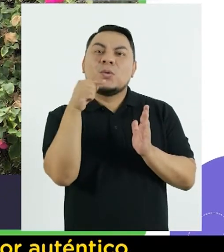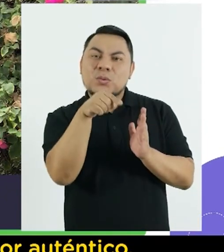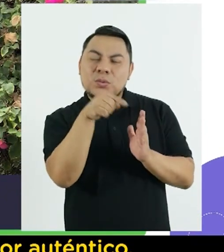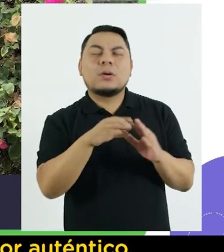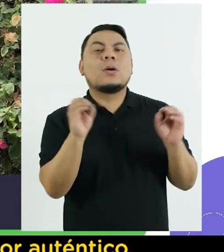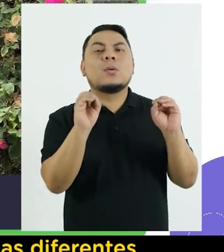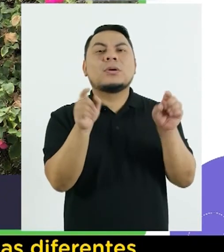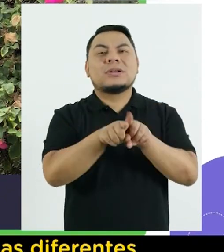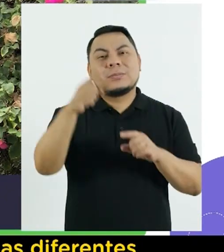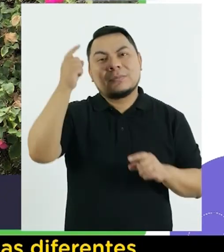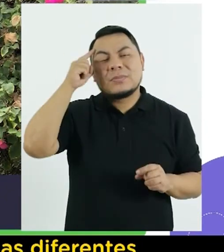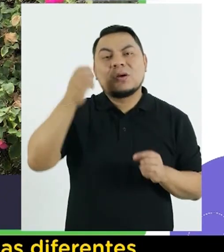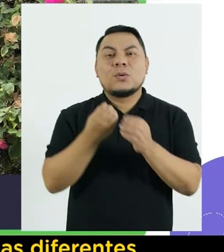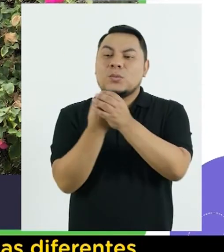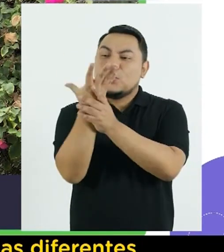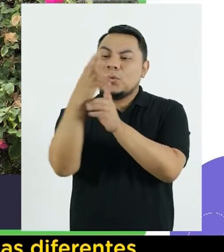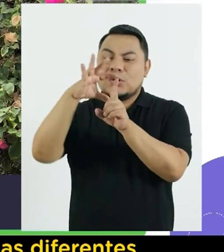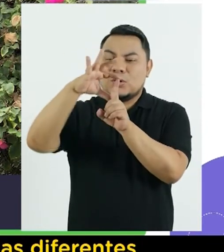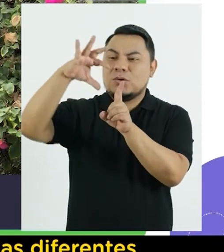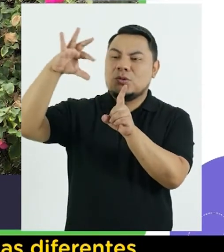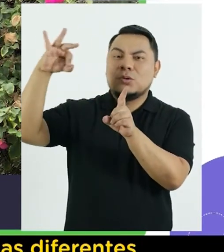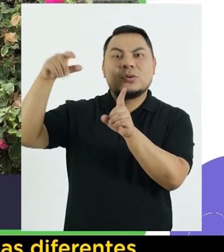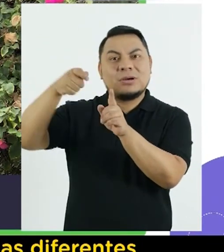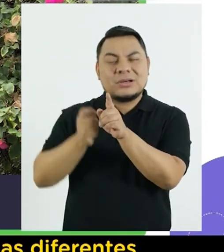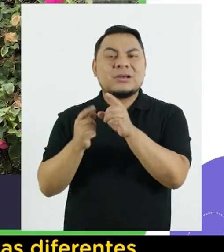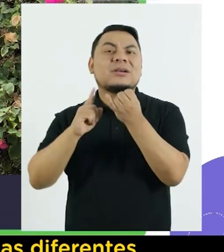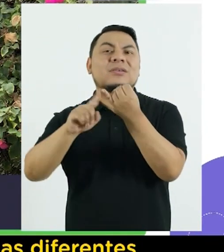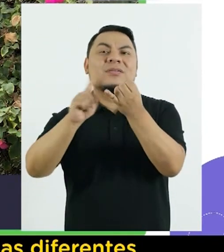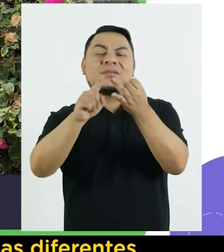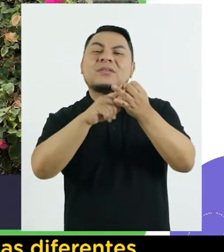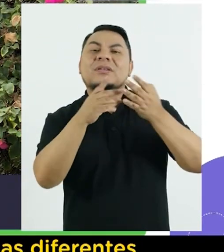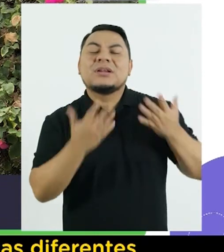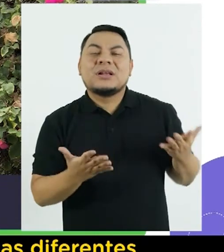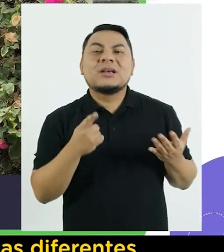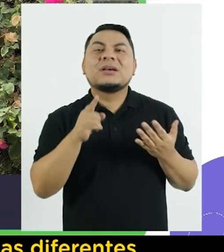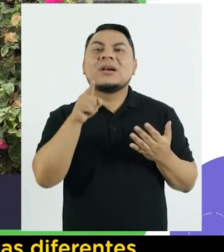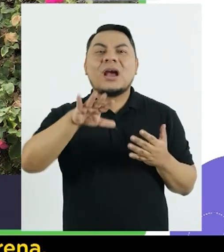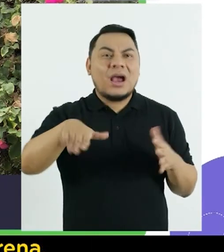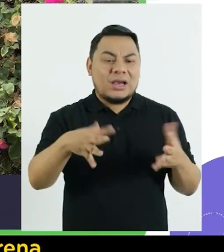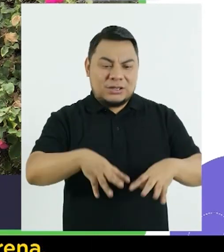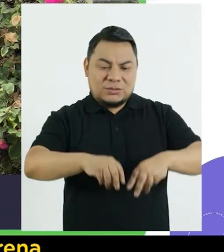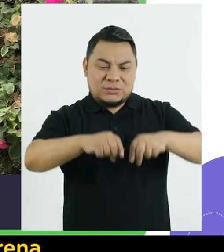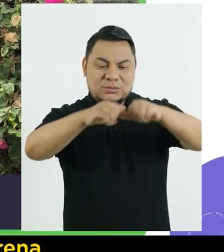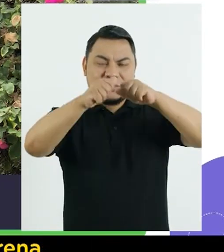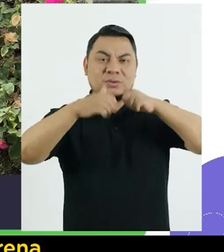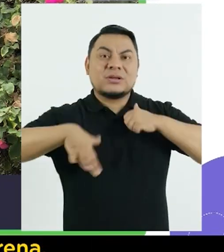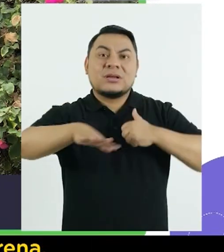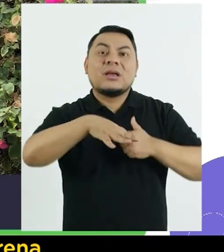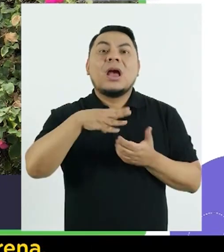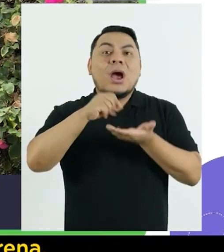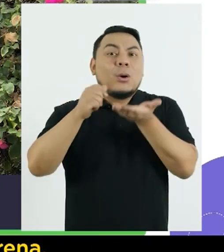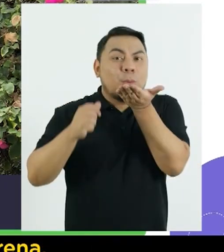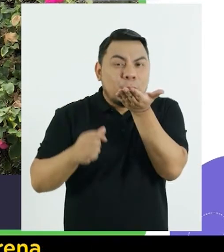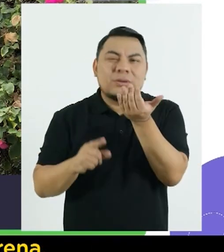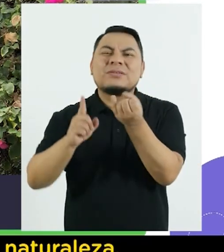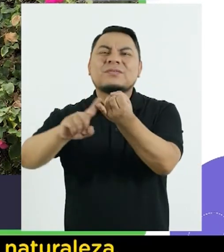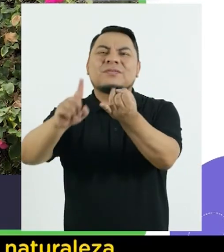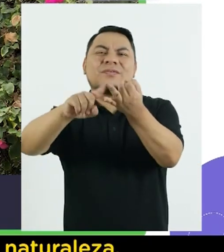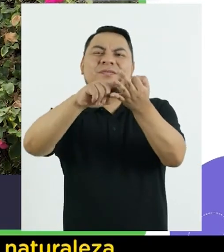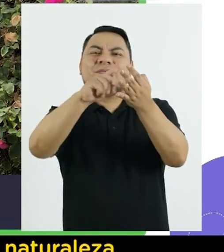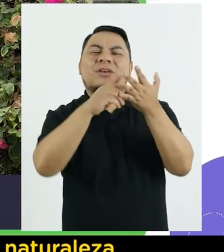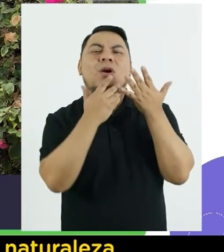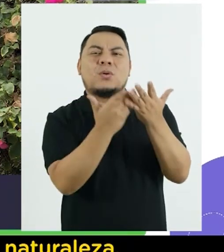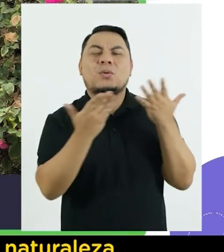auténtico Pensar también en las hojas, en las ramas, en las diferentes variedades de tierras que hay en la arena